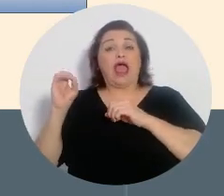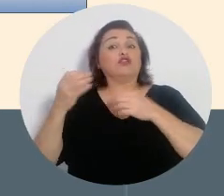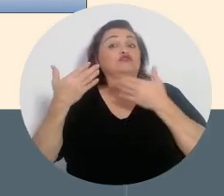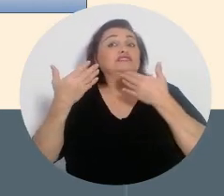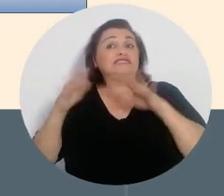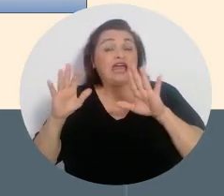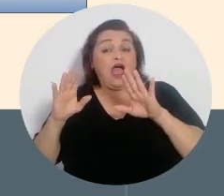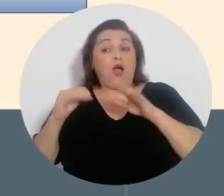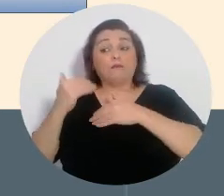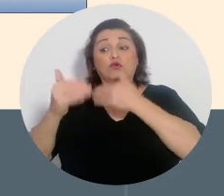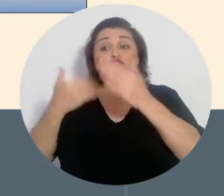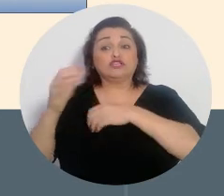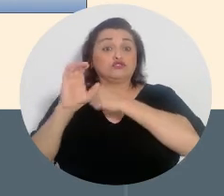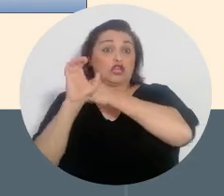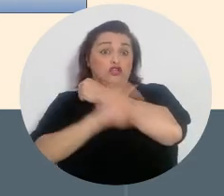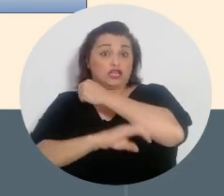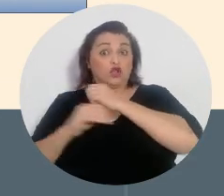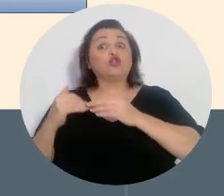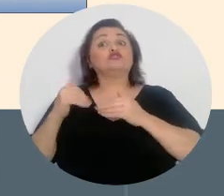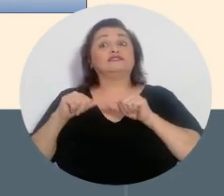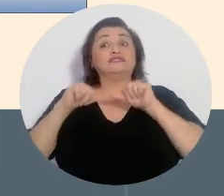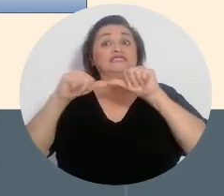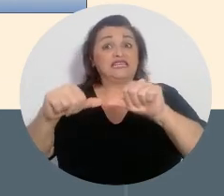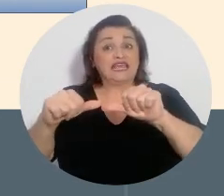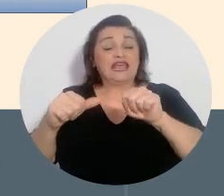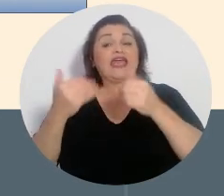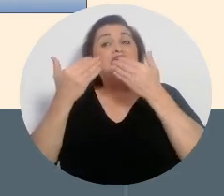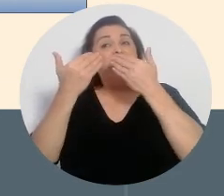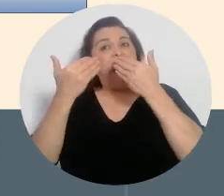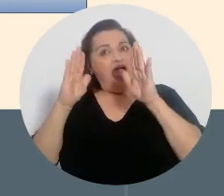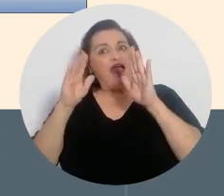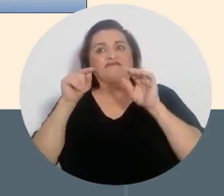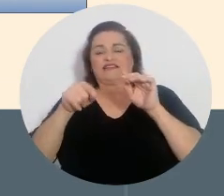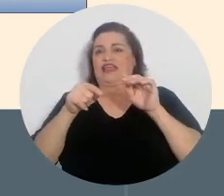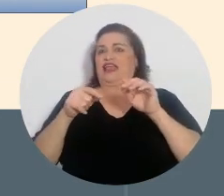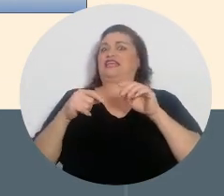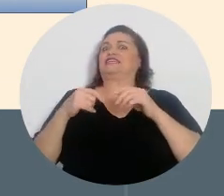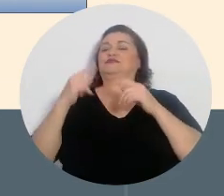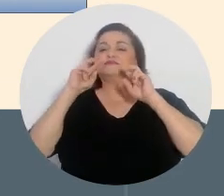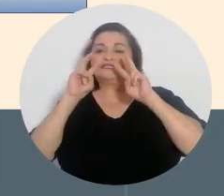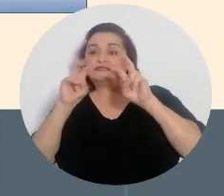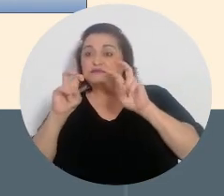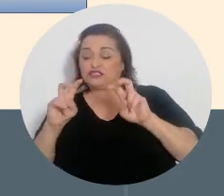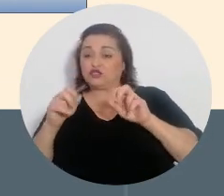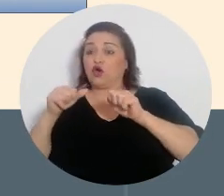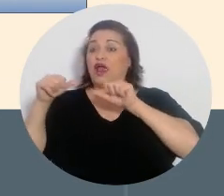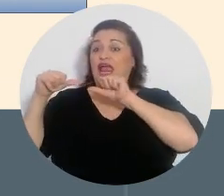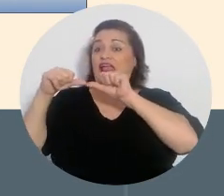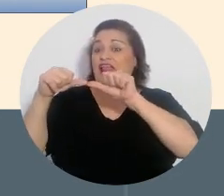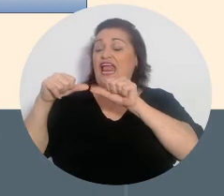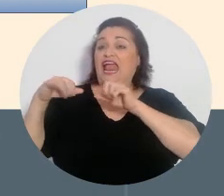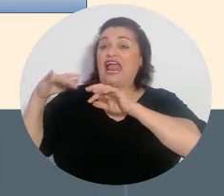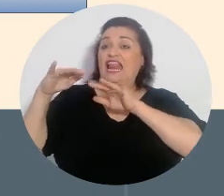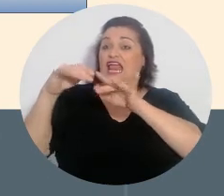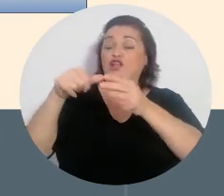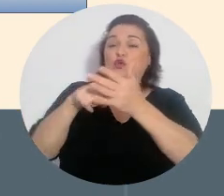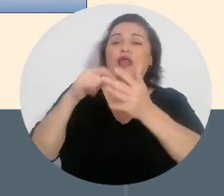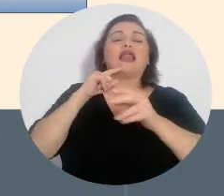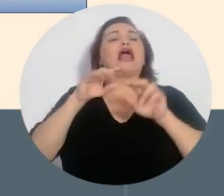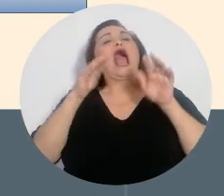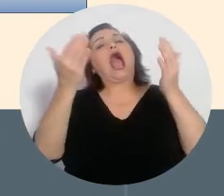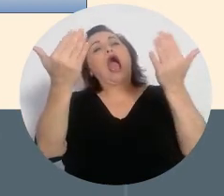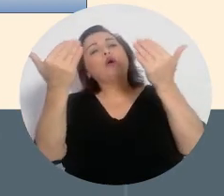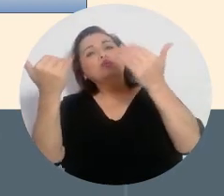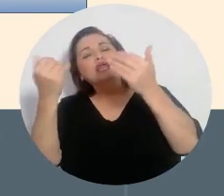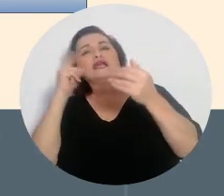o sea, ya el proceso sancionatorio en marcha, habrán en esa instancia, en la inspección electoral, fases como una audiencia oral y